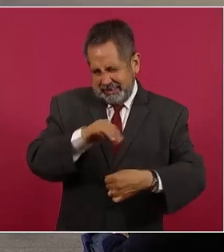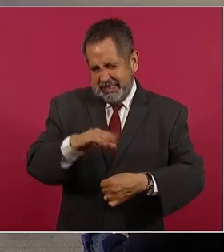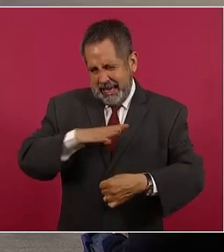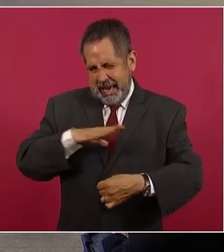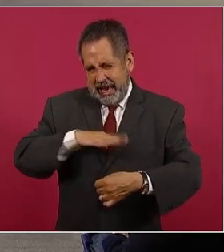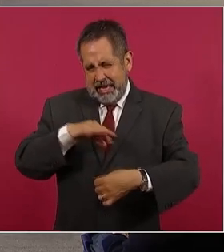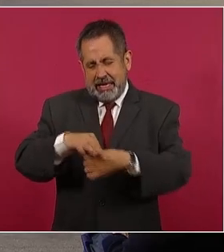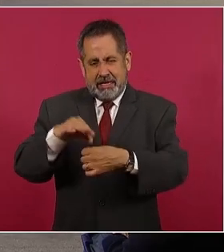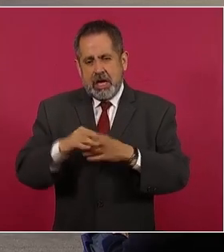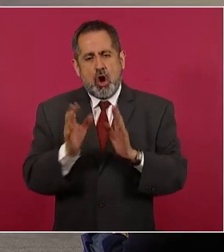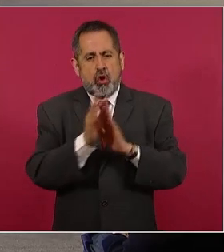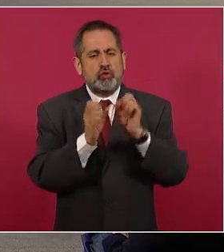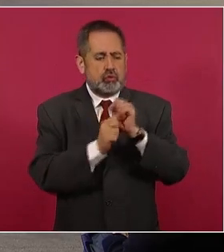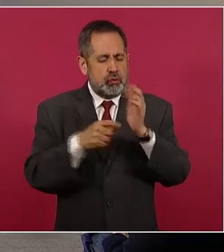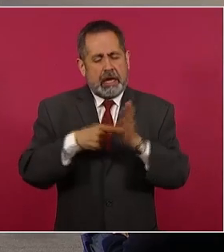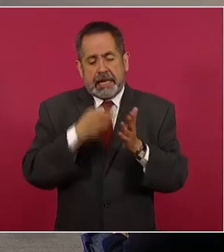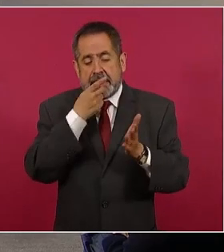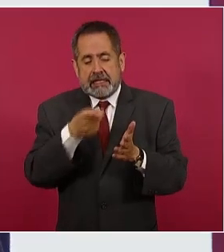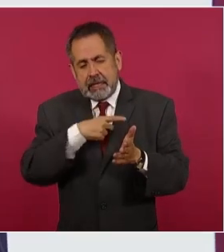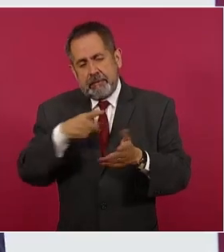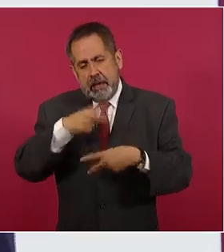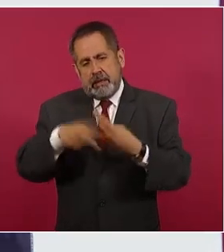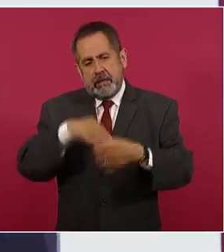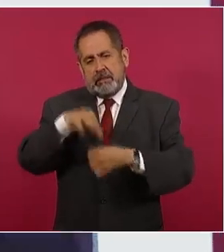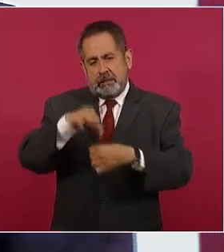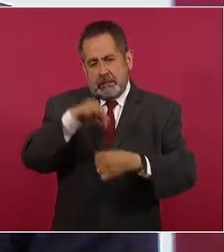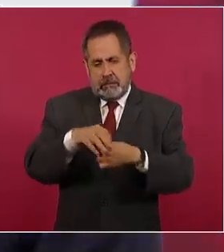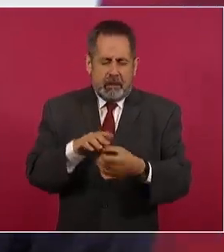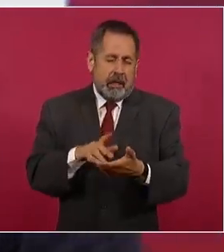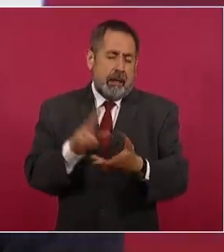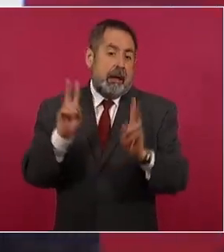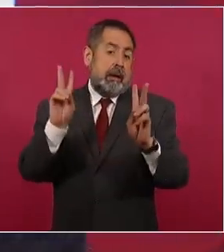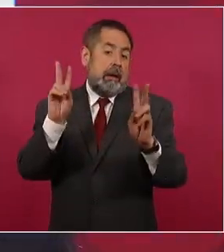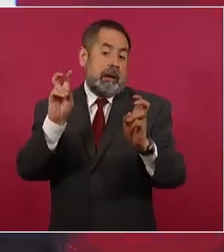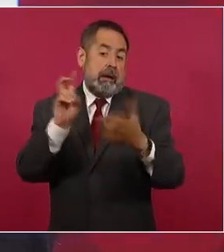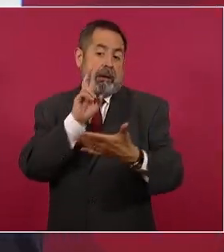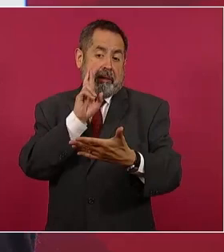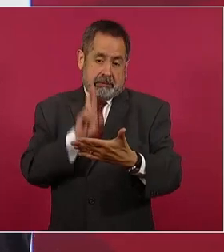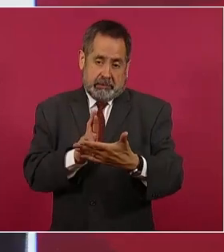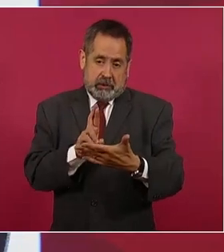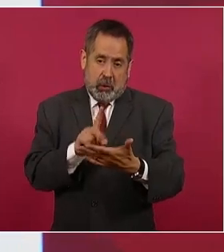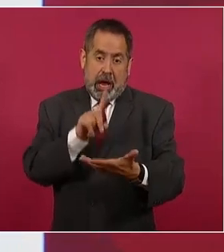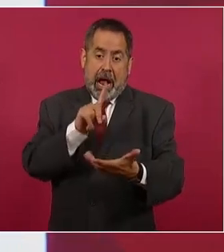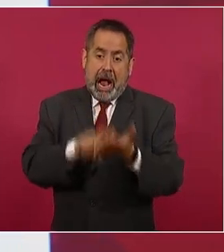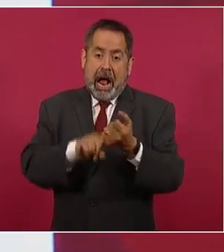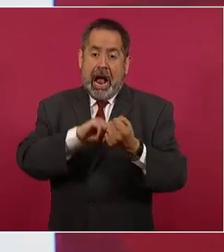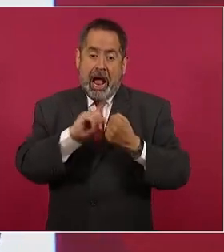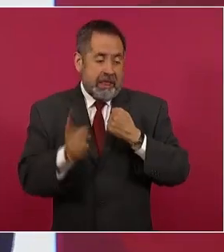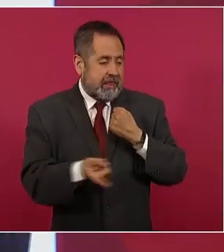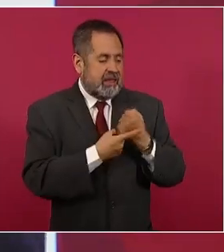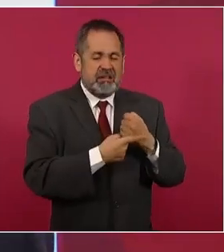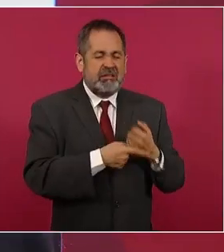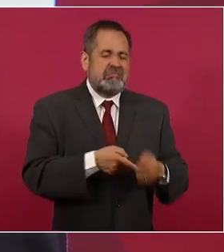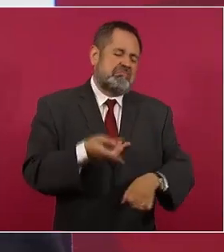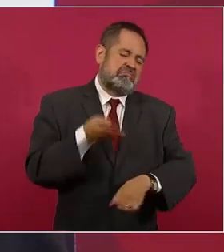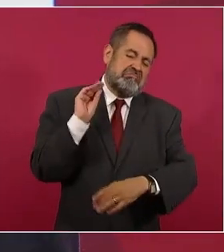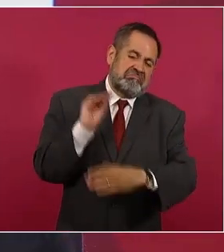o sea, la Constitución se respetaba en la forma para violarse en el fondo.